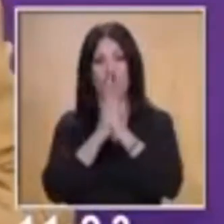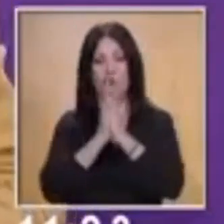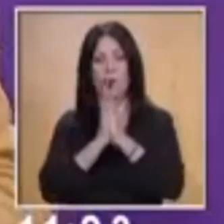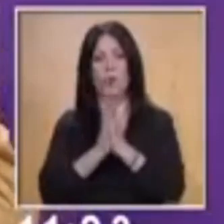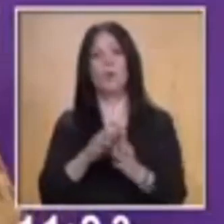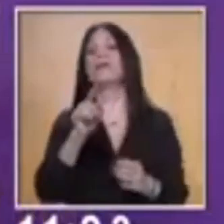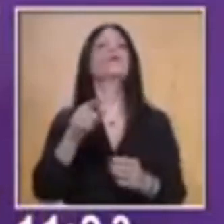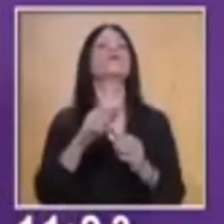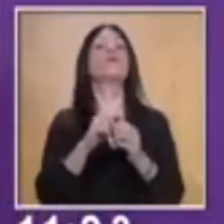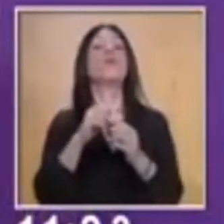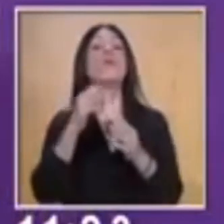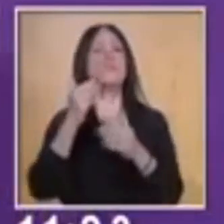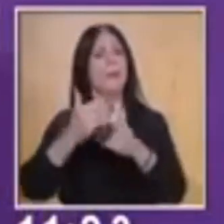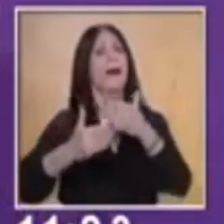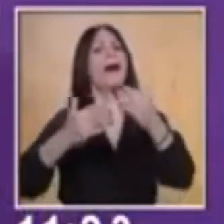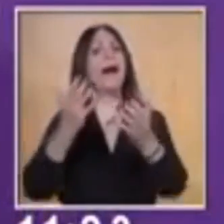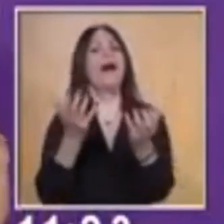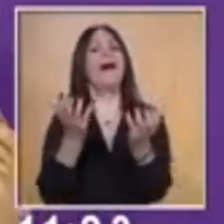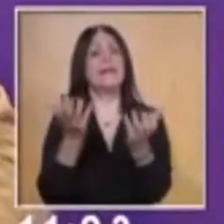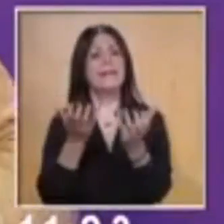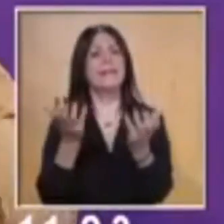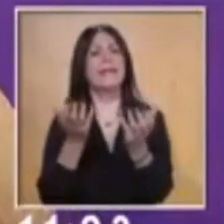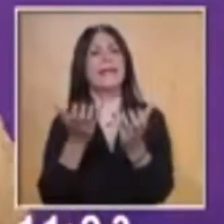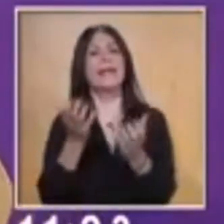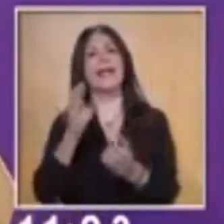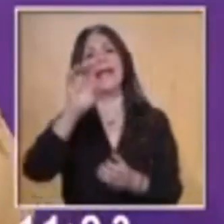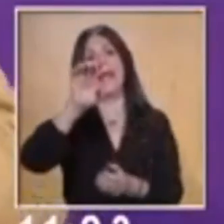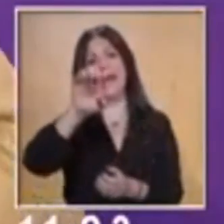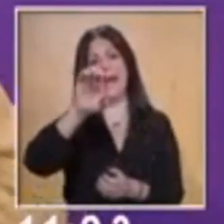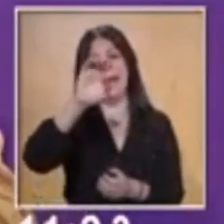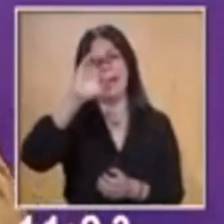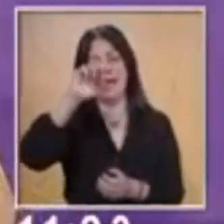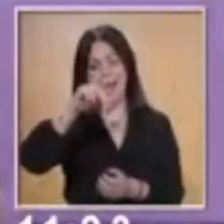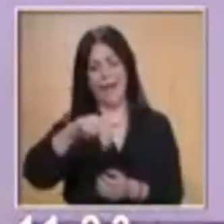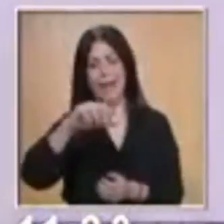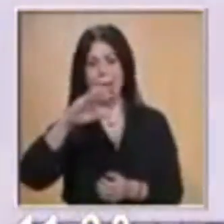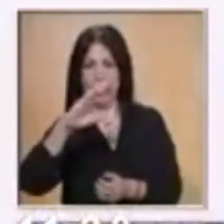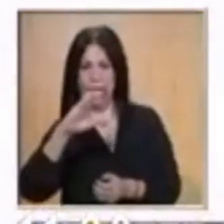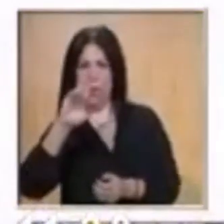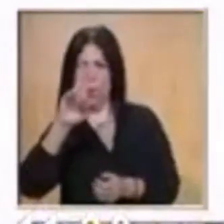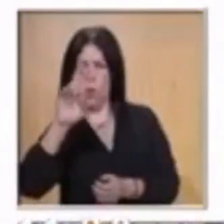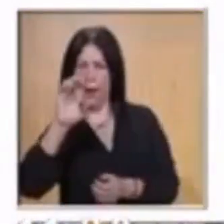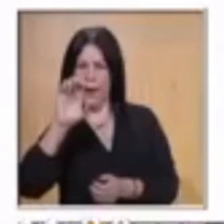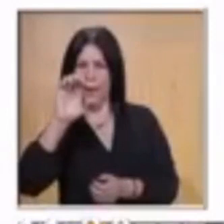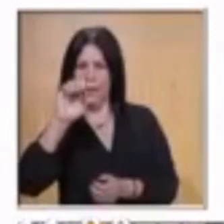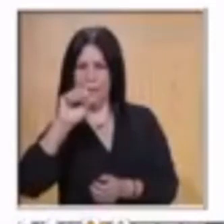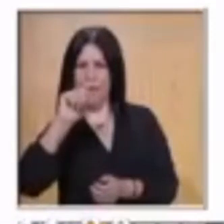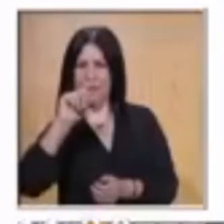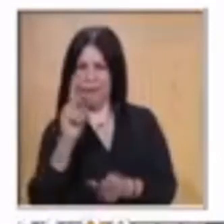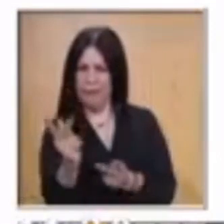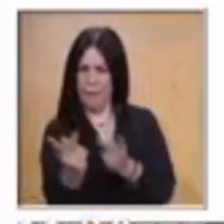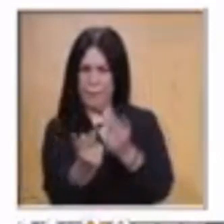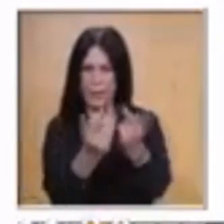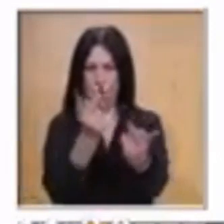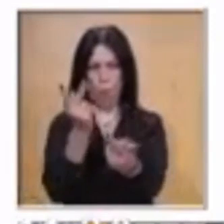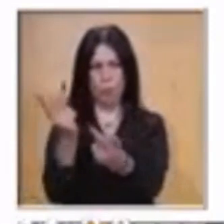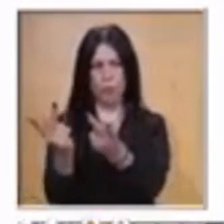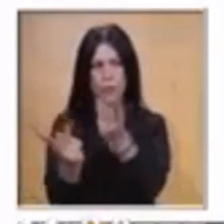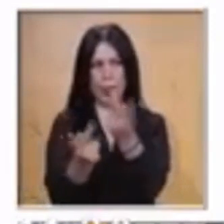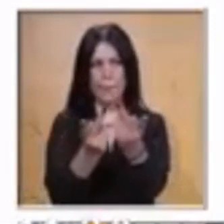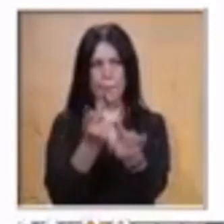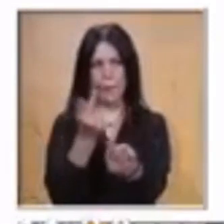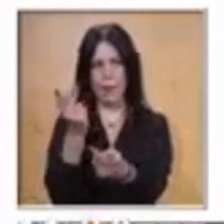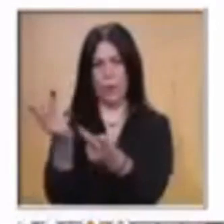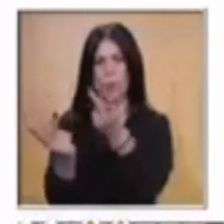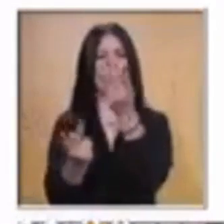realizando lo que fue la encuesta que es parte de la actividad que se desprende del día de hoy. Ustedes pueden poner más